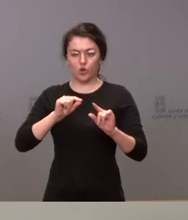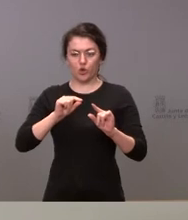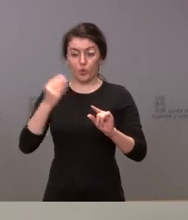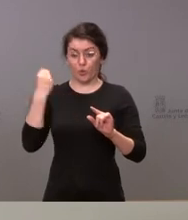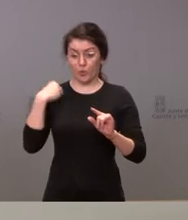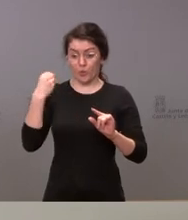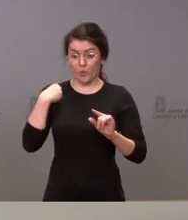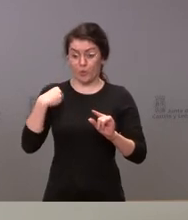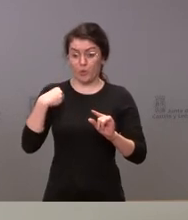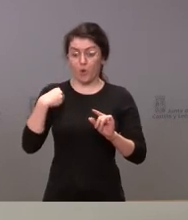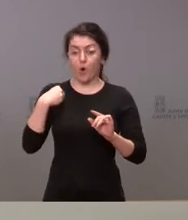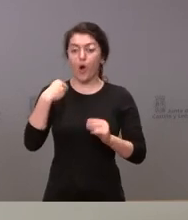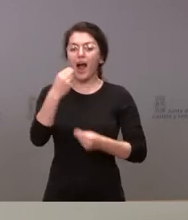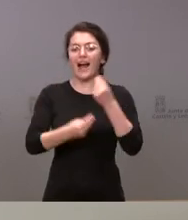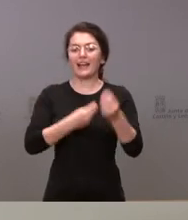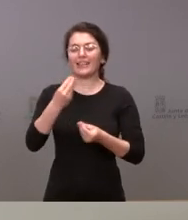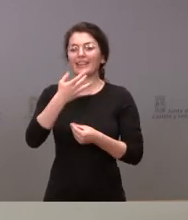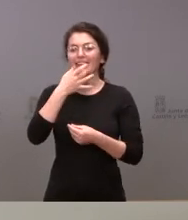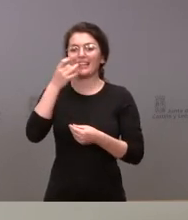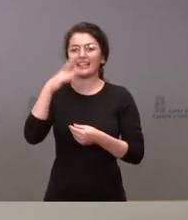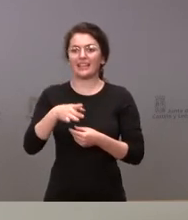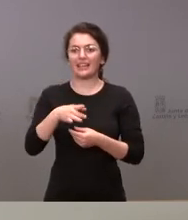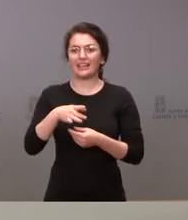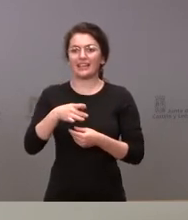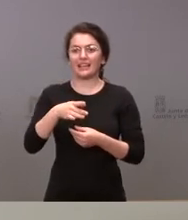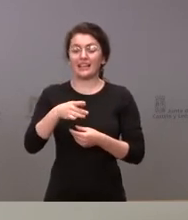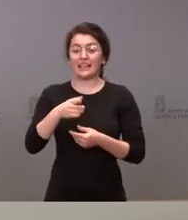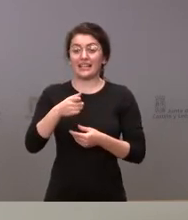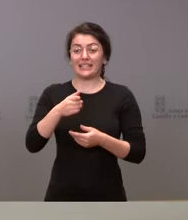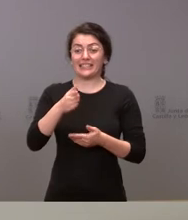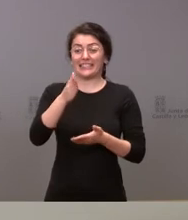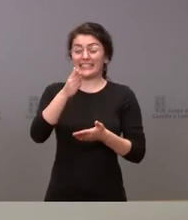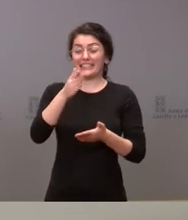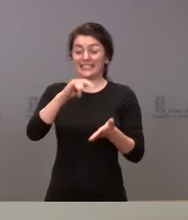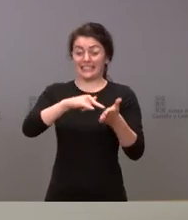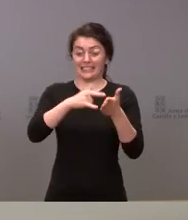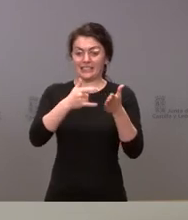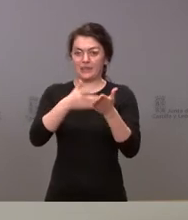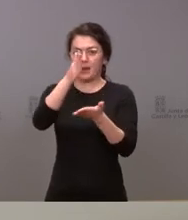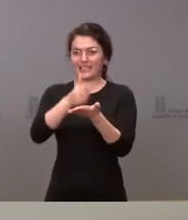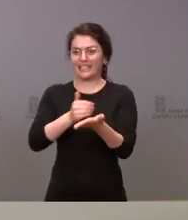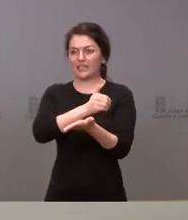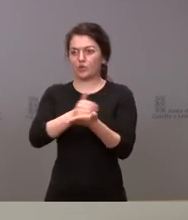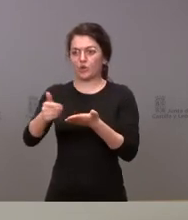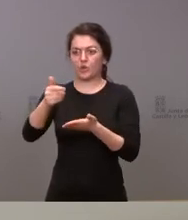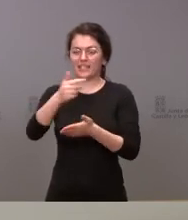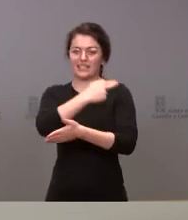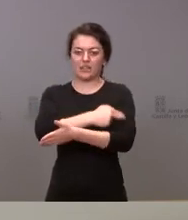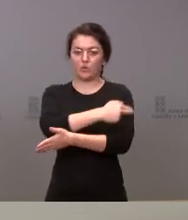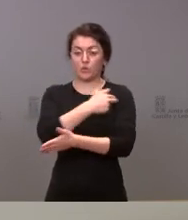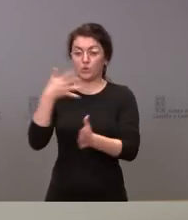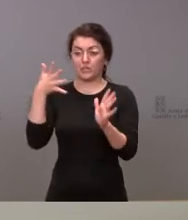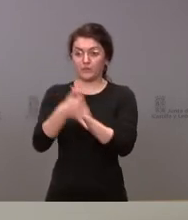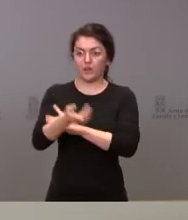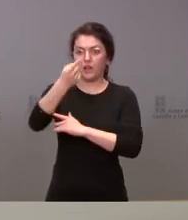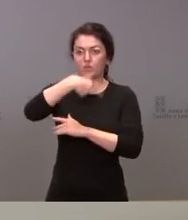ámbito del Consejo Interterritorial del Sistema Nacional de Salud con el máximo acuerdo de todas las administraciones afectadas, tanto